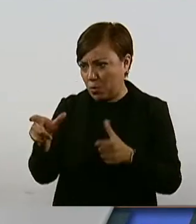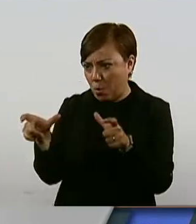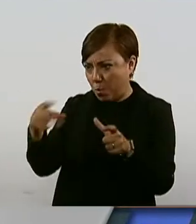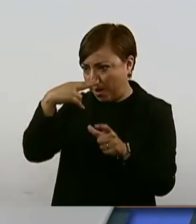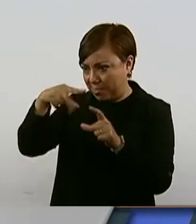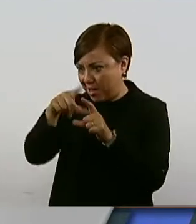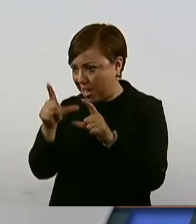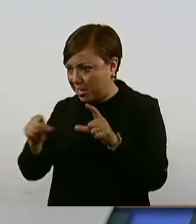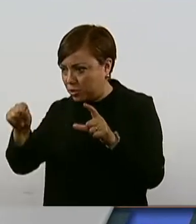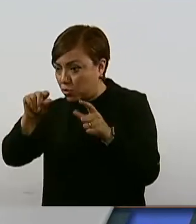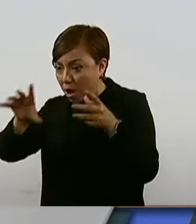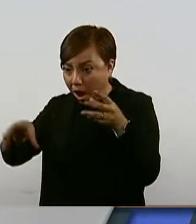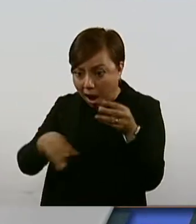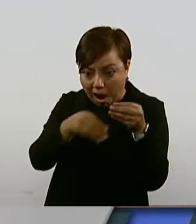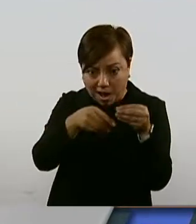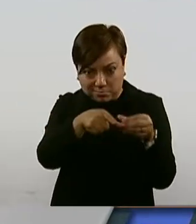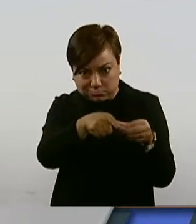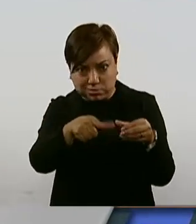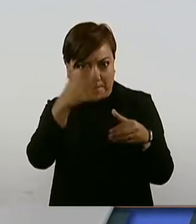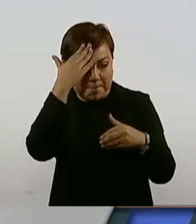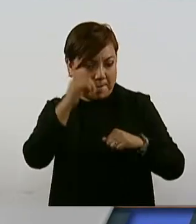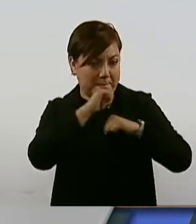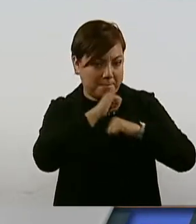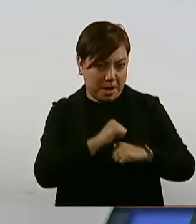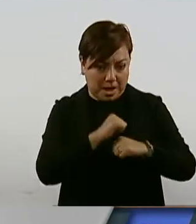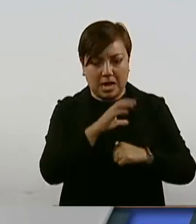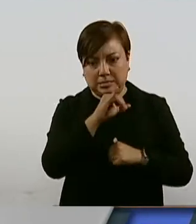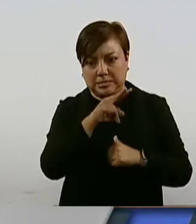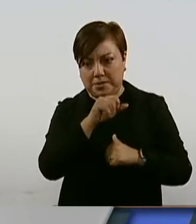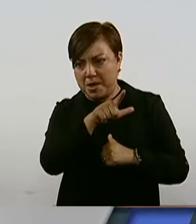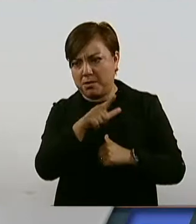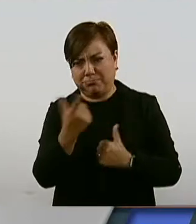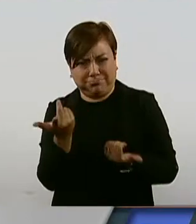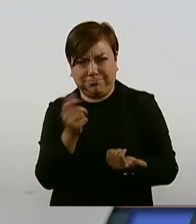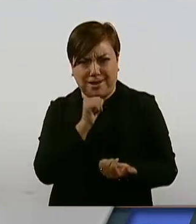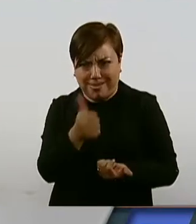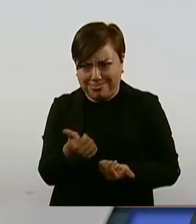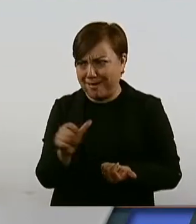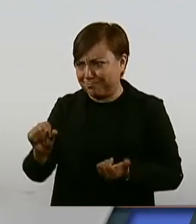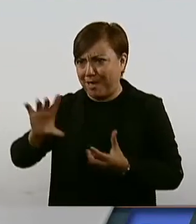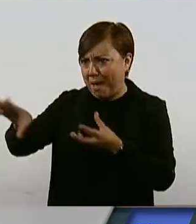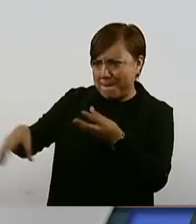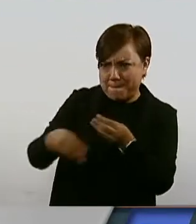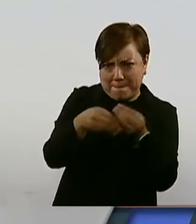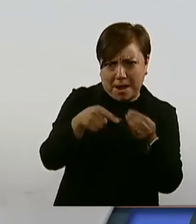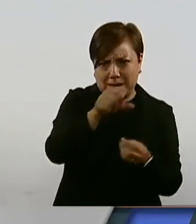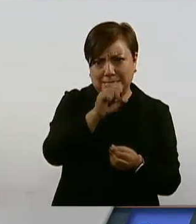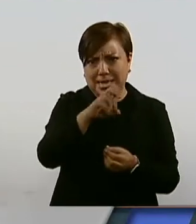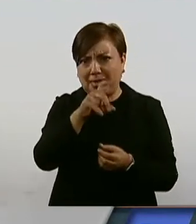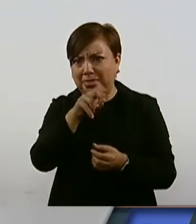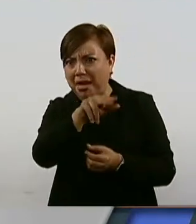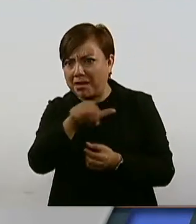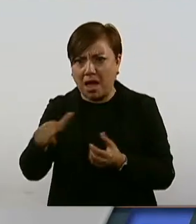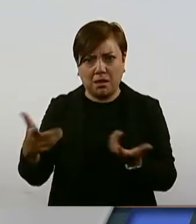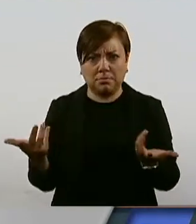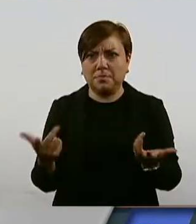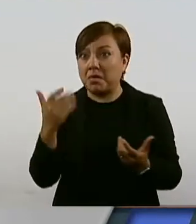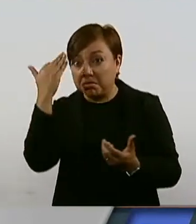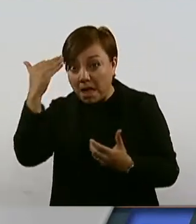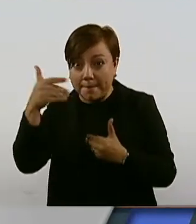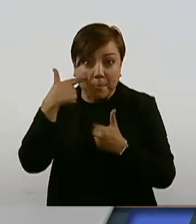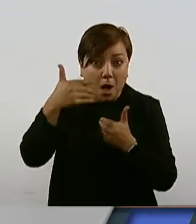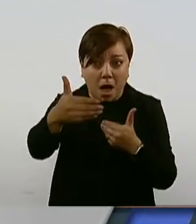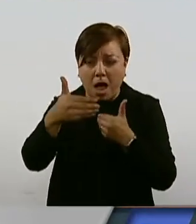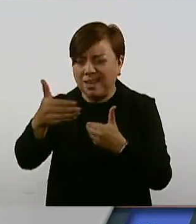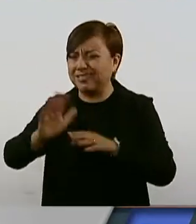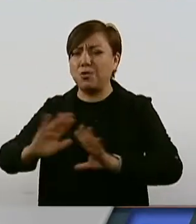civiles, sino están totalmente adscritas ya las autoridades militares. No es un tema de si dura 5, 8, 9 años. Es un tema